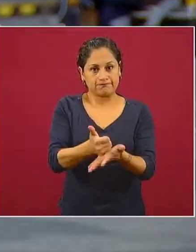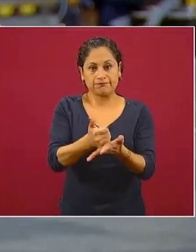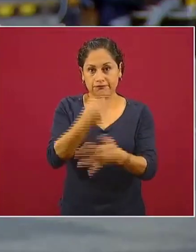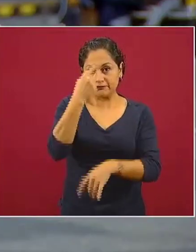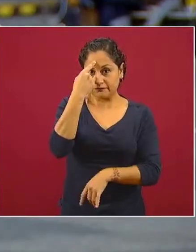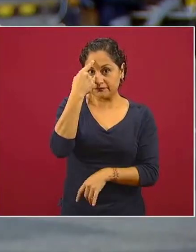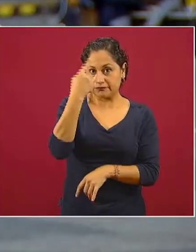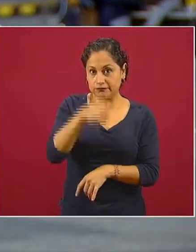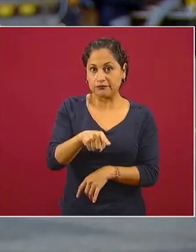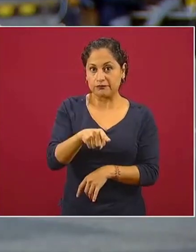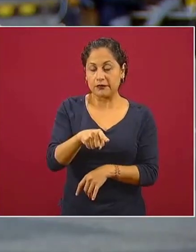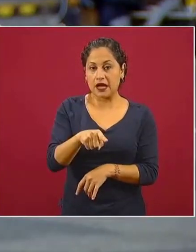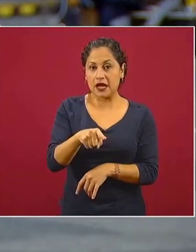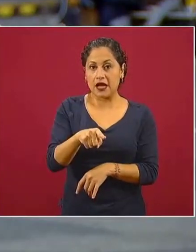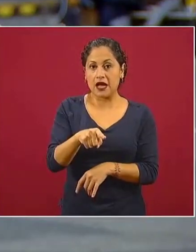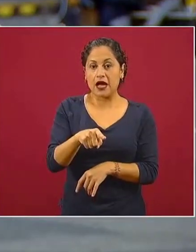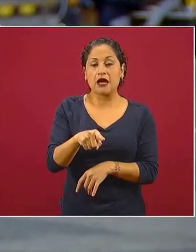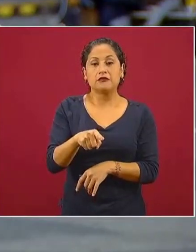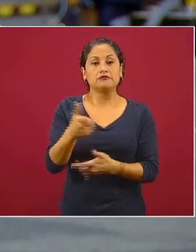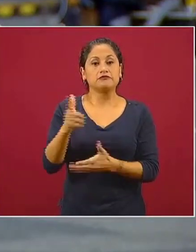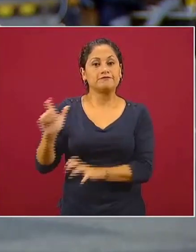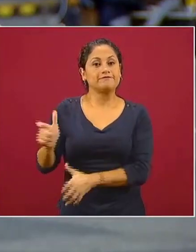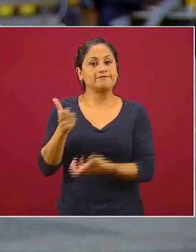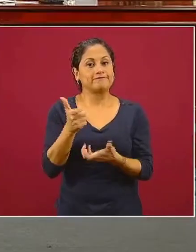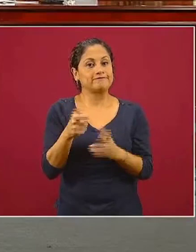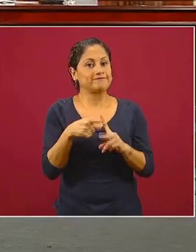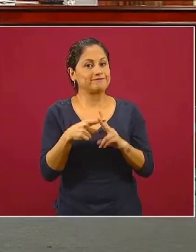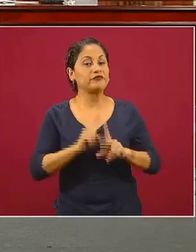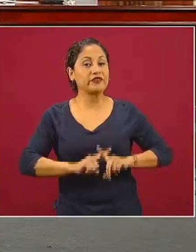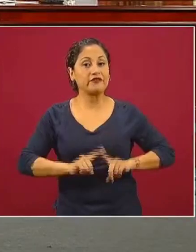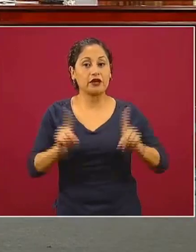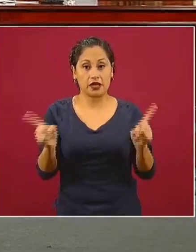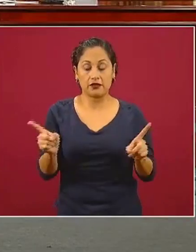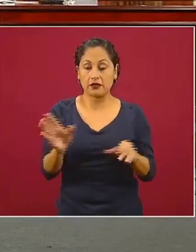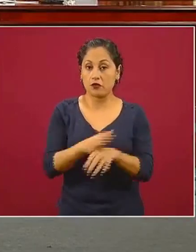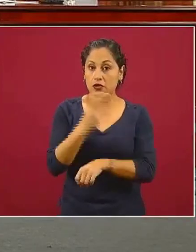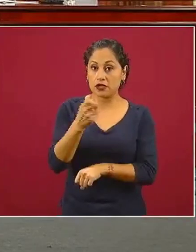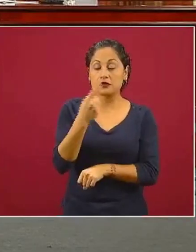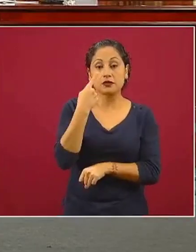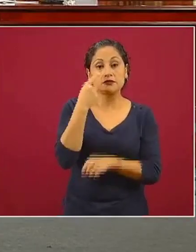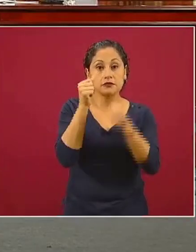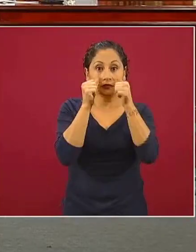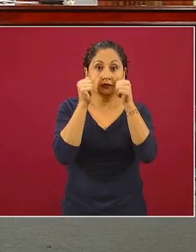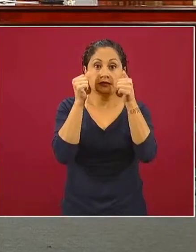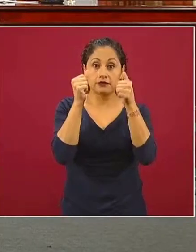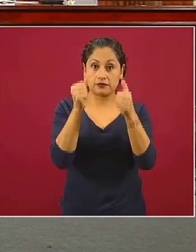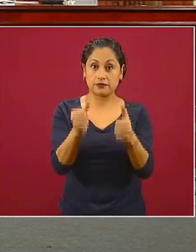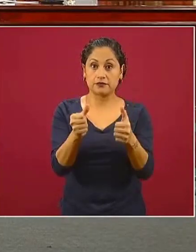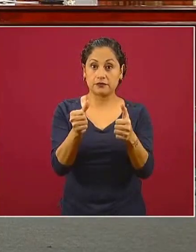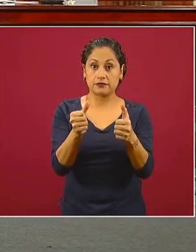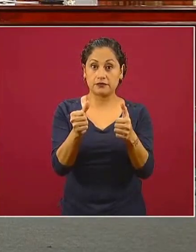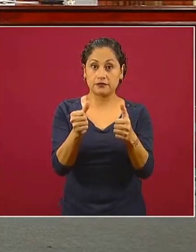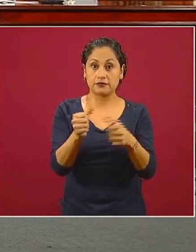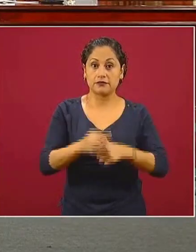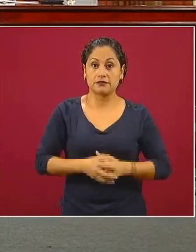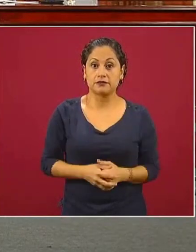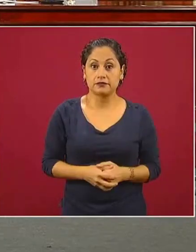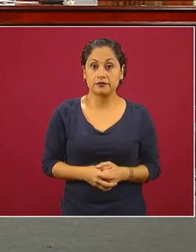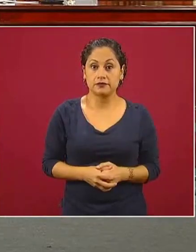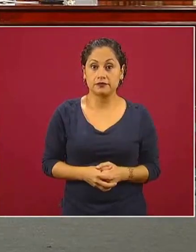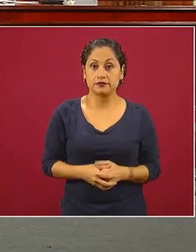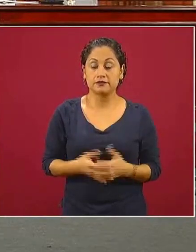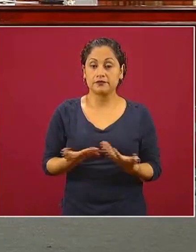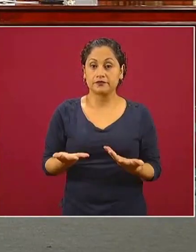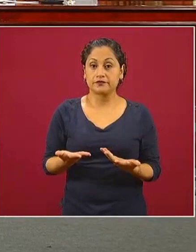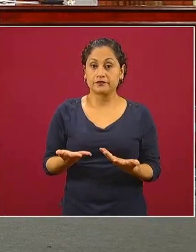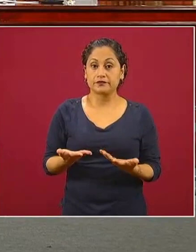son dos presupuestos distintos y por lo mismo habría que verlo con esa simpatía de ver